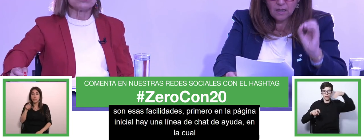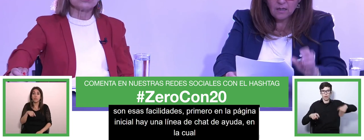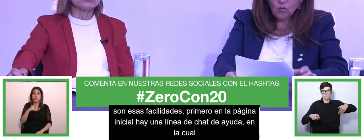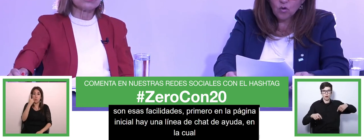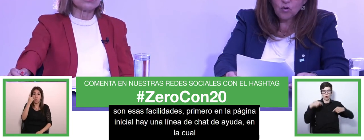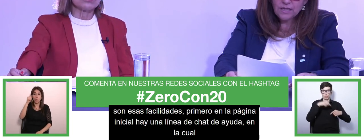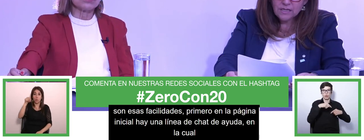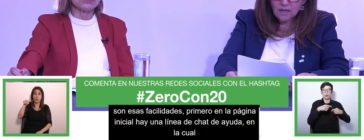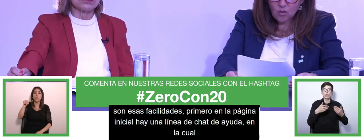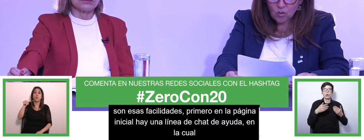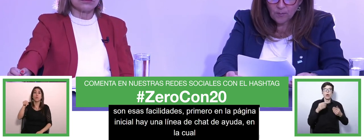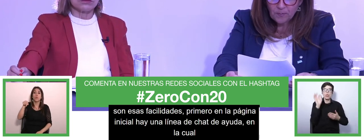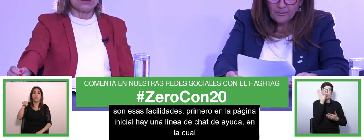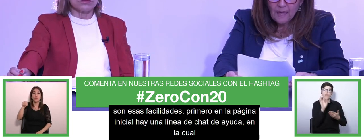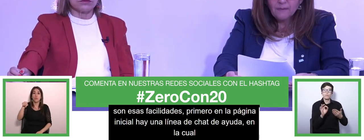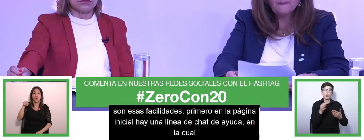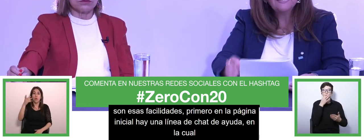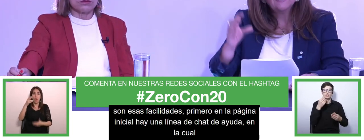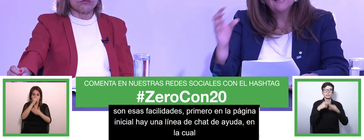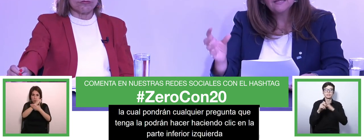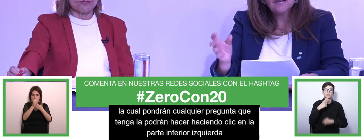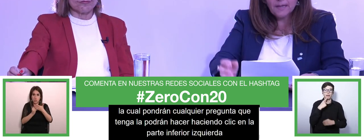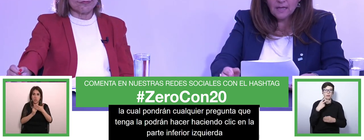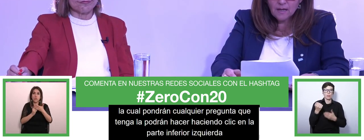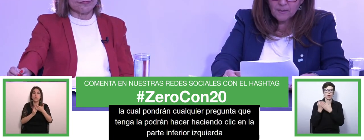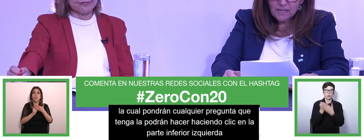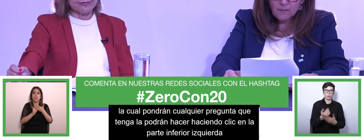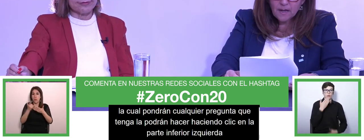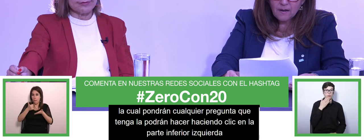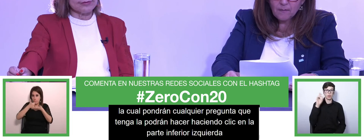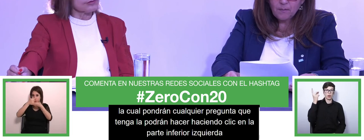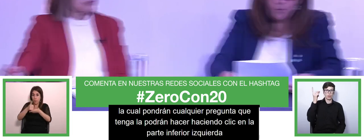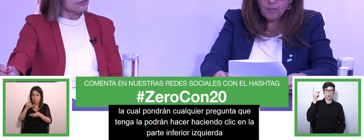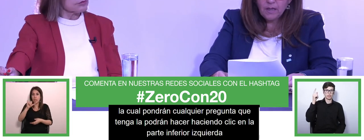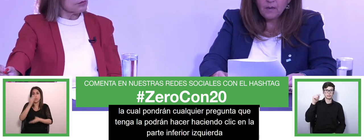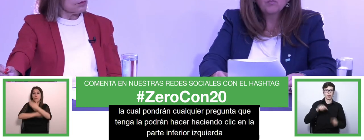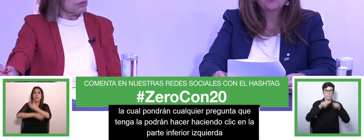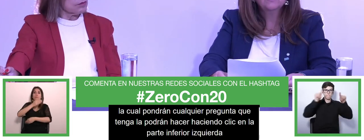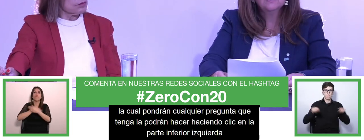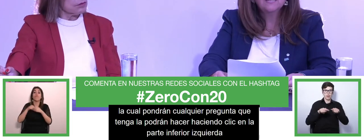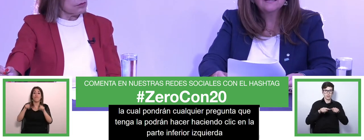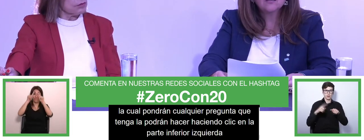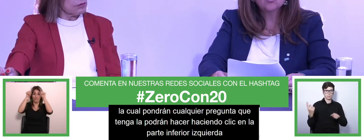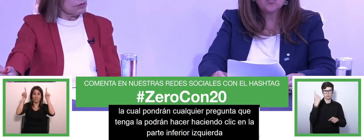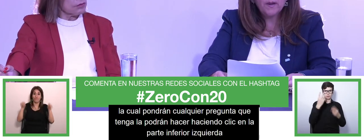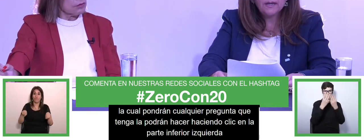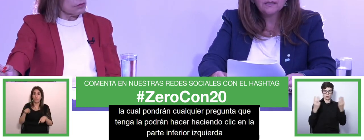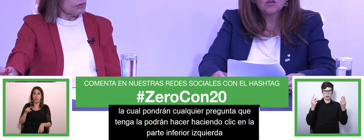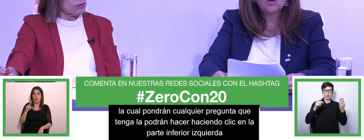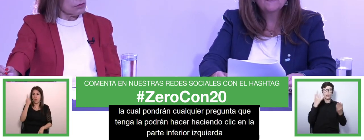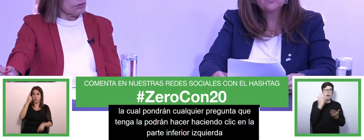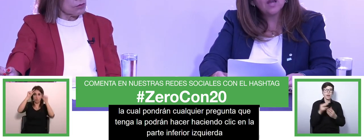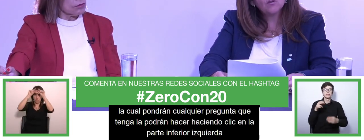el dibujo de chat de ayuda también a la derecha en la página principal pueden tener el chat con sus